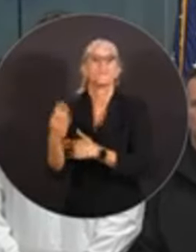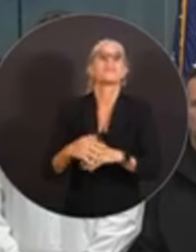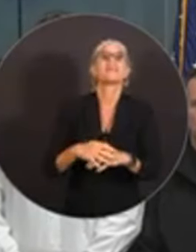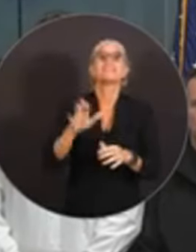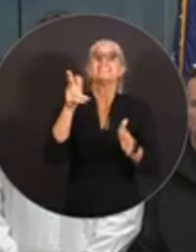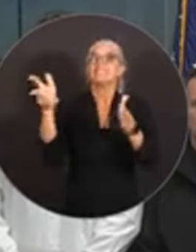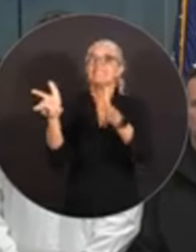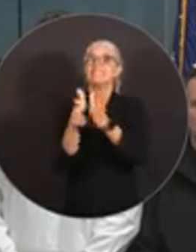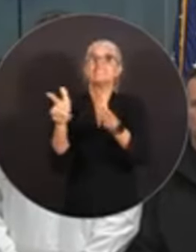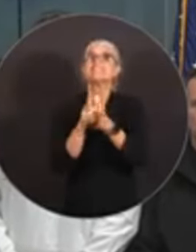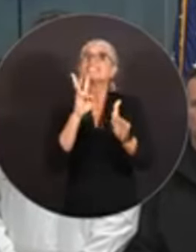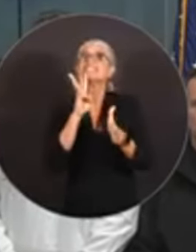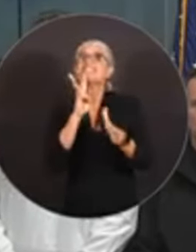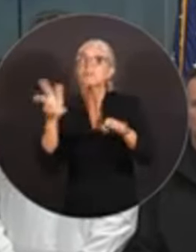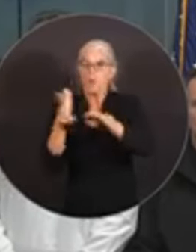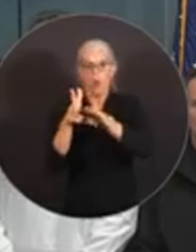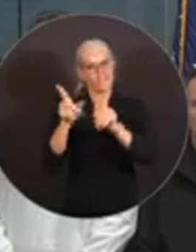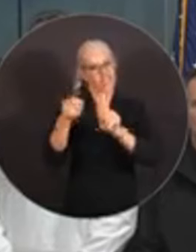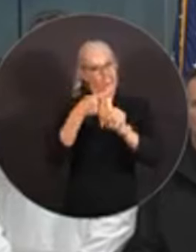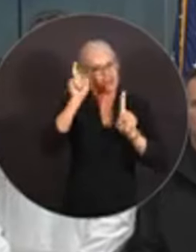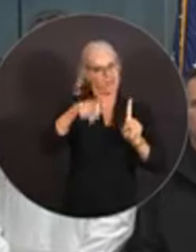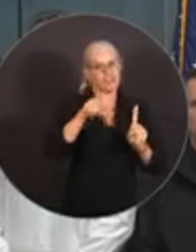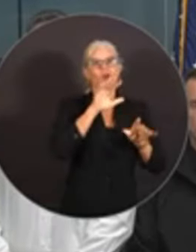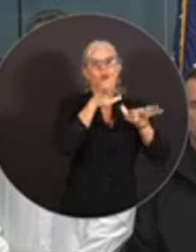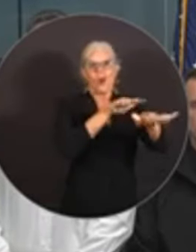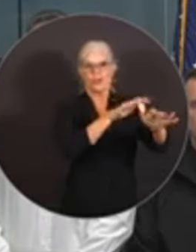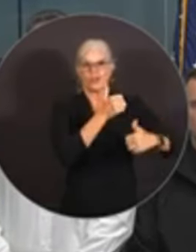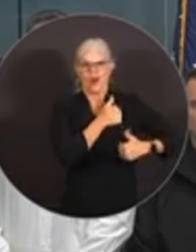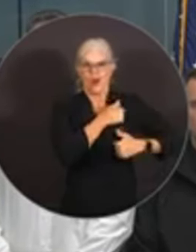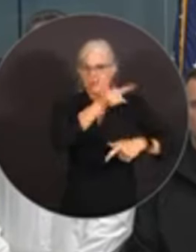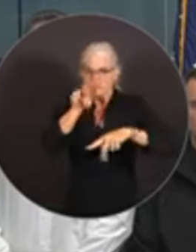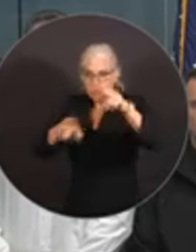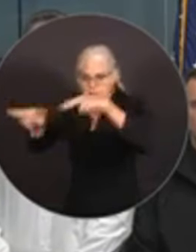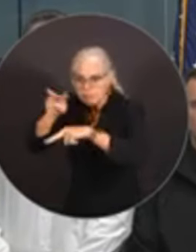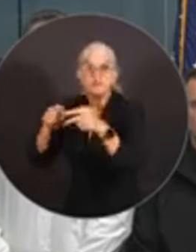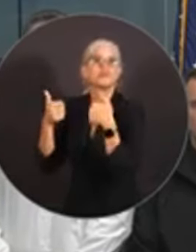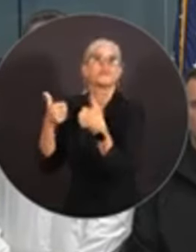Las evaluaciones de la Guardia Costera están ocurriendo ahora